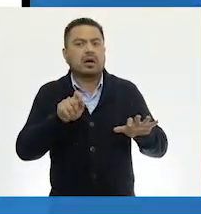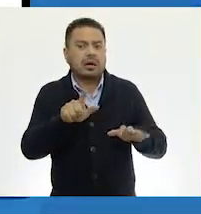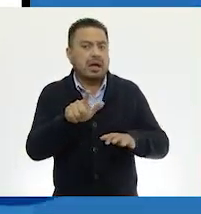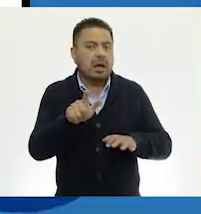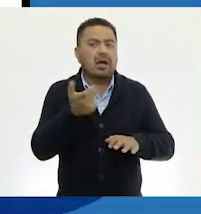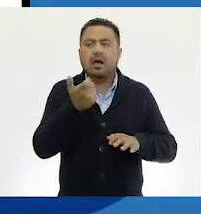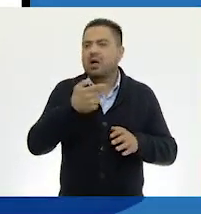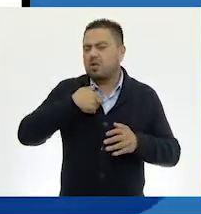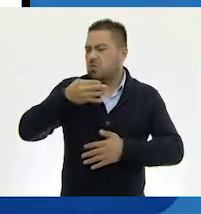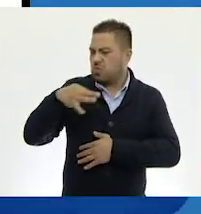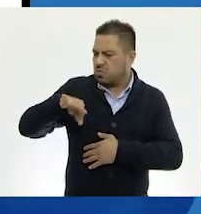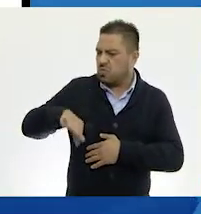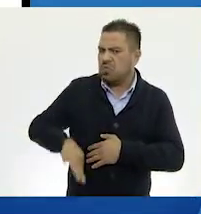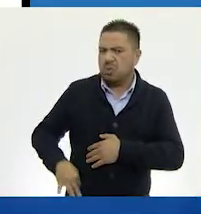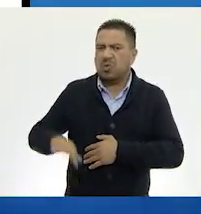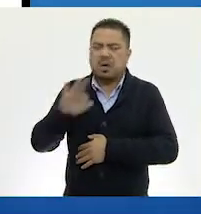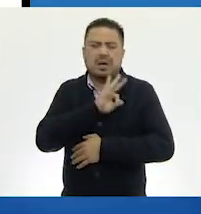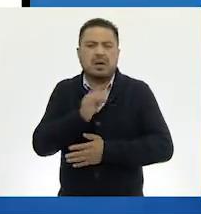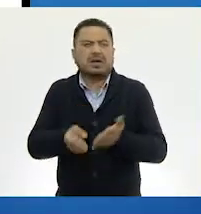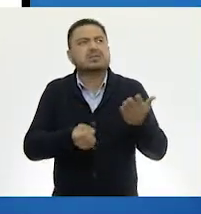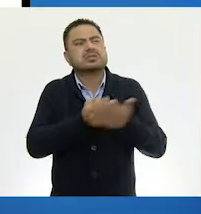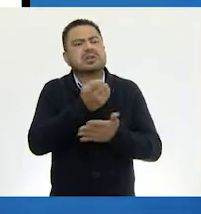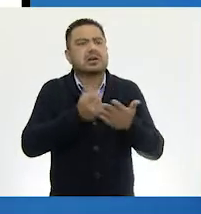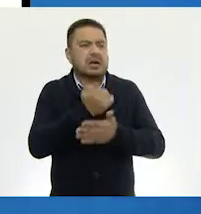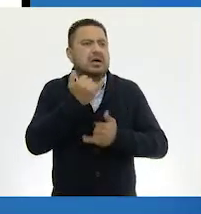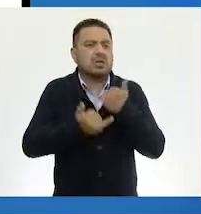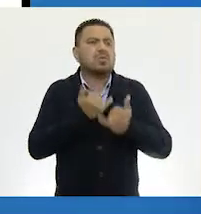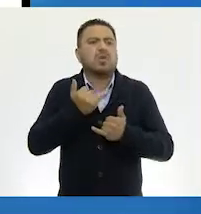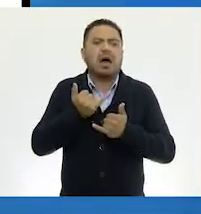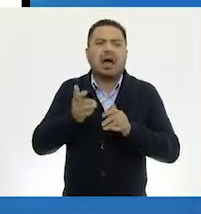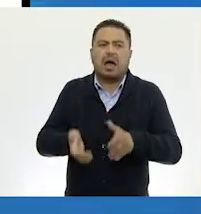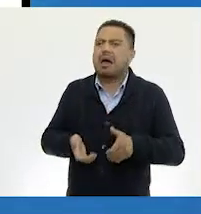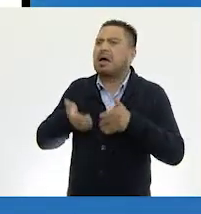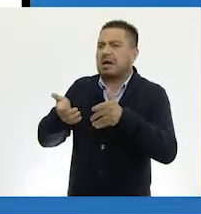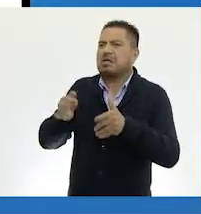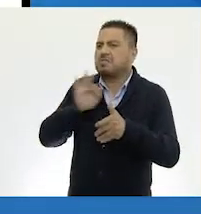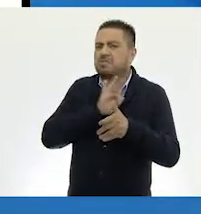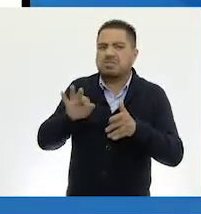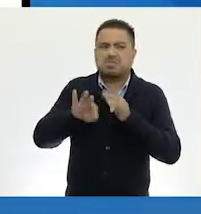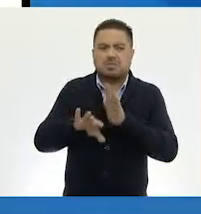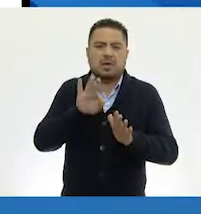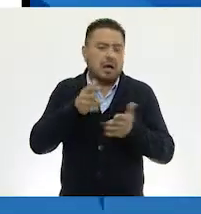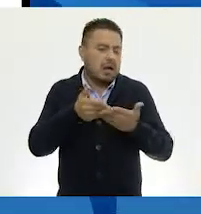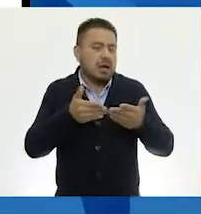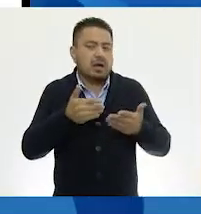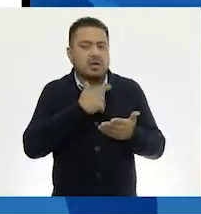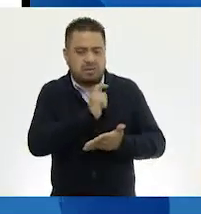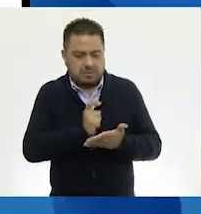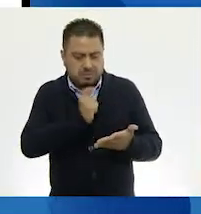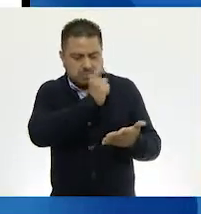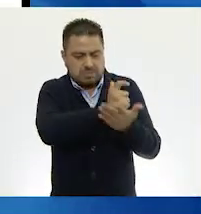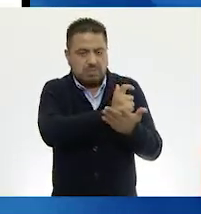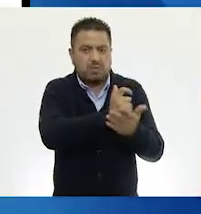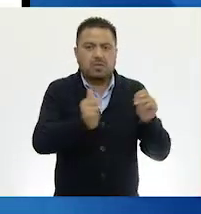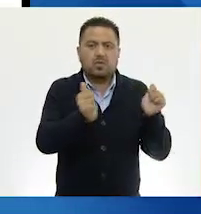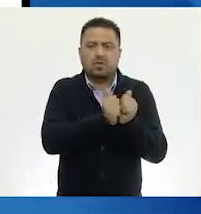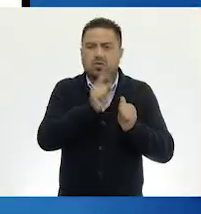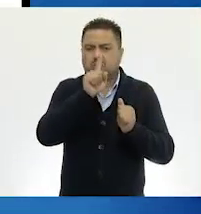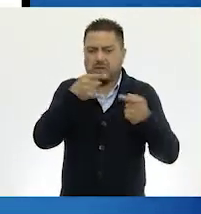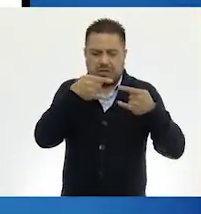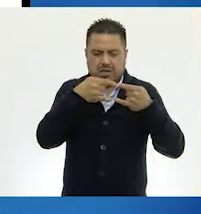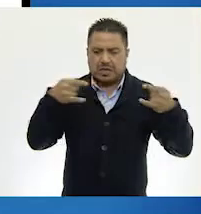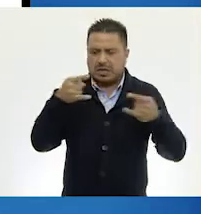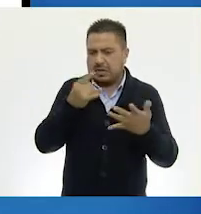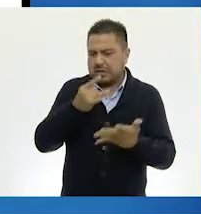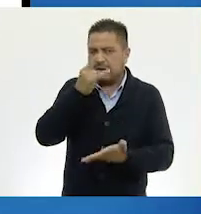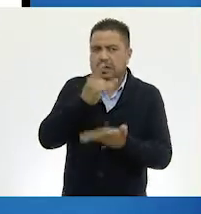voy a guardar hasta que podamos salir a andar bien en patines a las calles. Sí. Entonces, te voy a pagar con un solo billete.